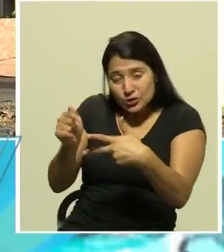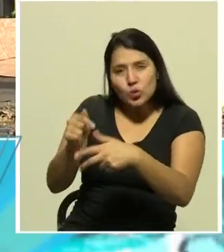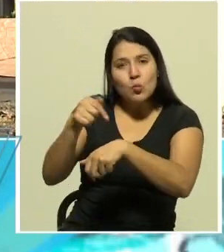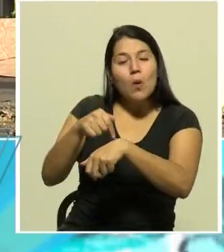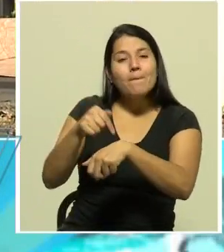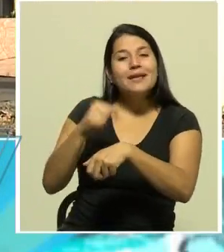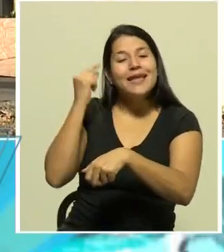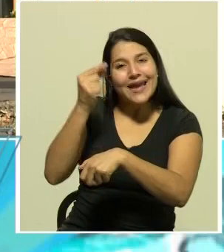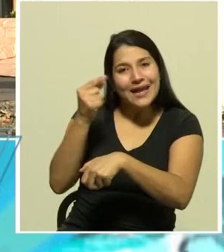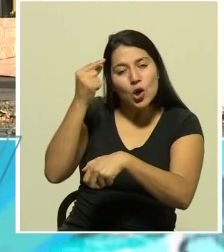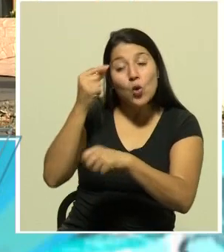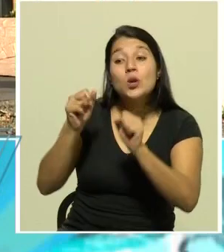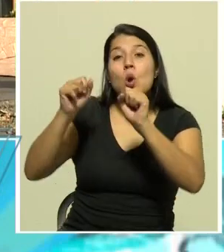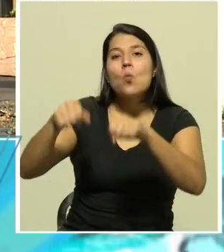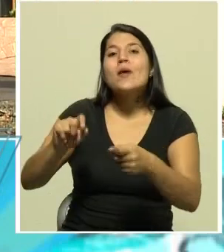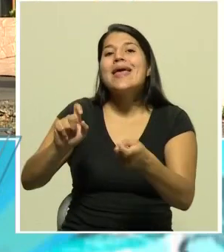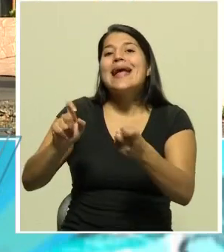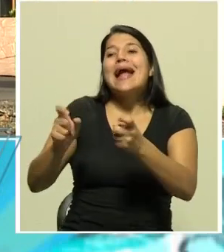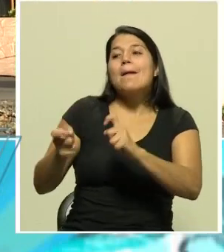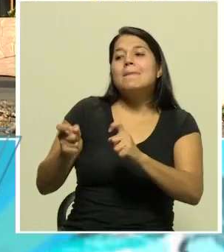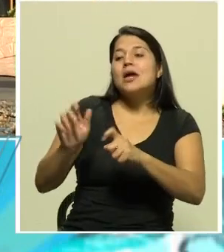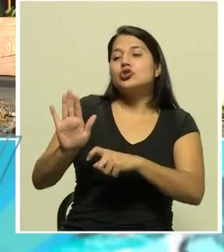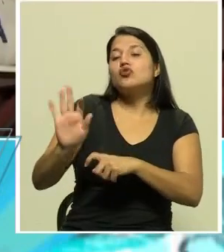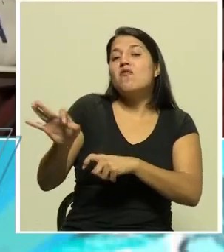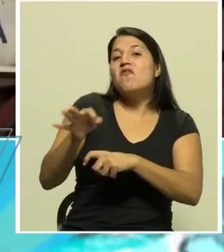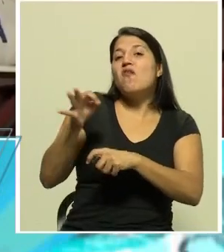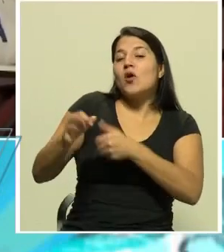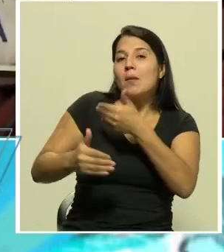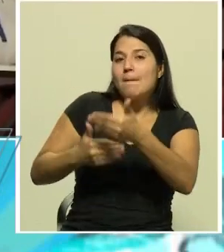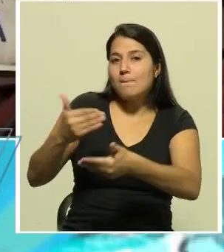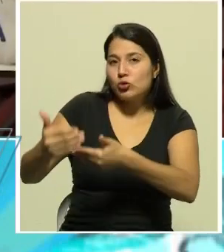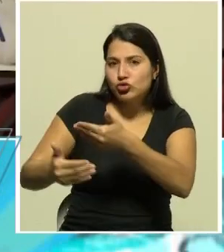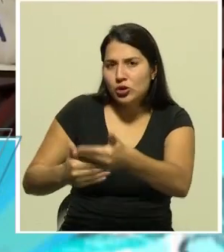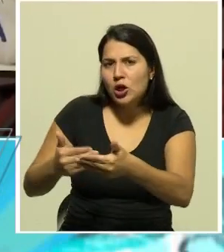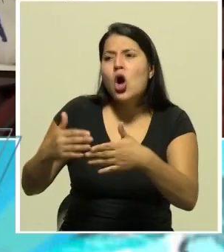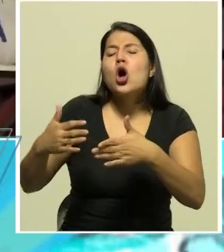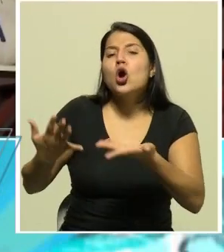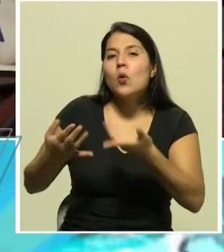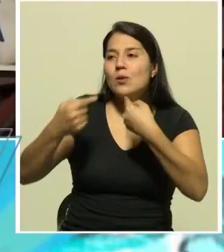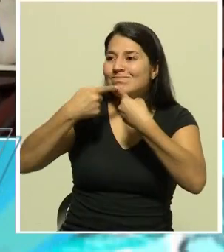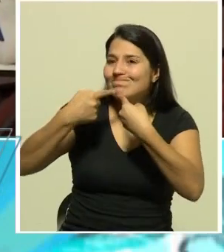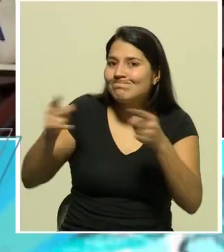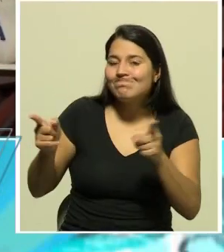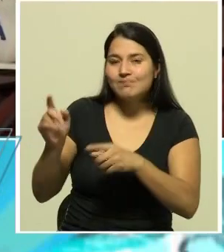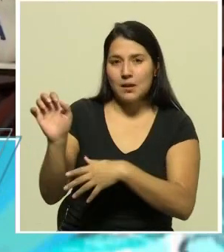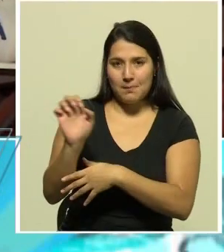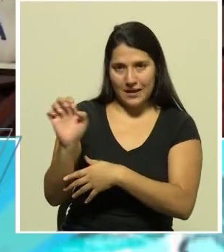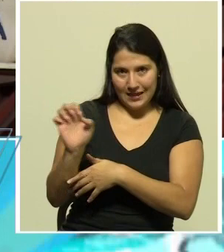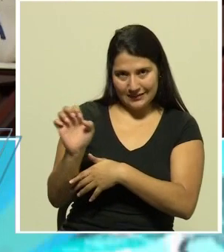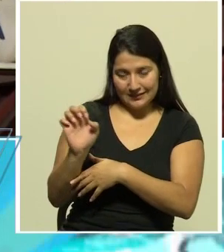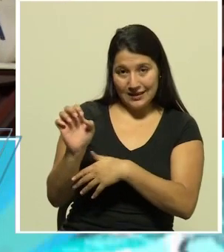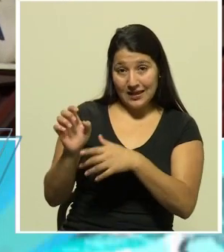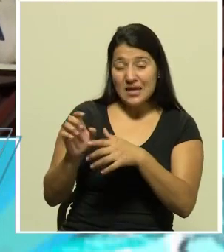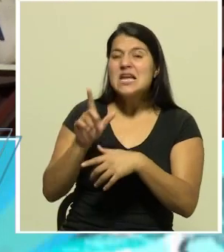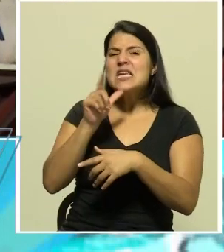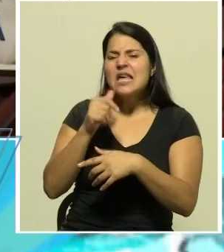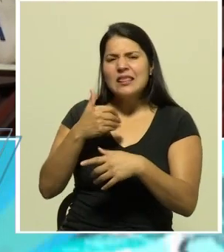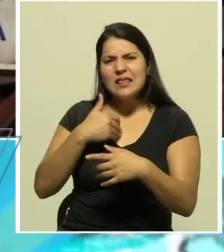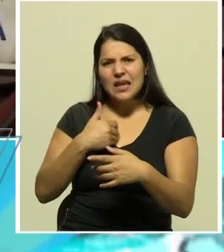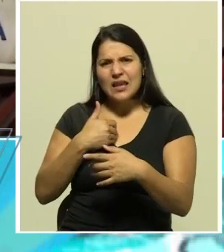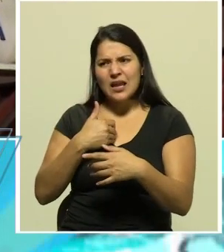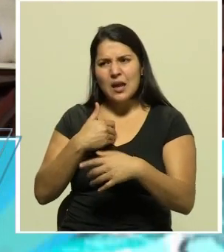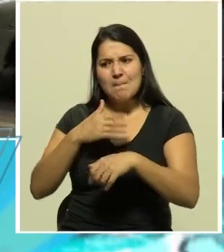mediante la promulgación de un decreto de emergencia y es una facultad que está delegada en el poder ejecutivo.